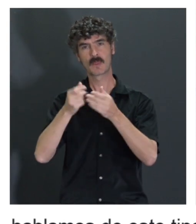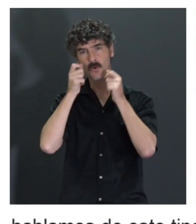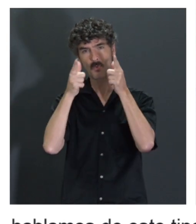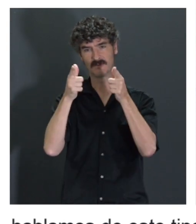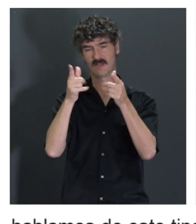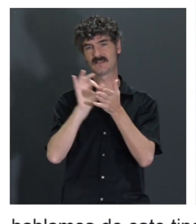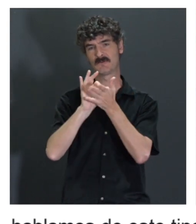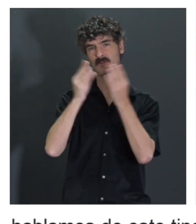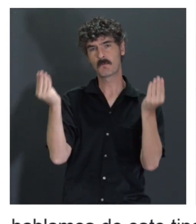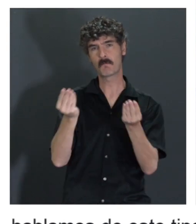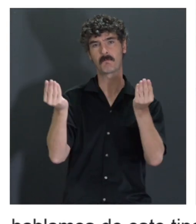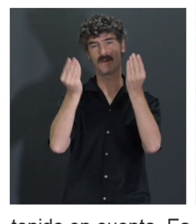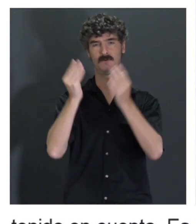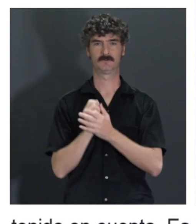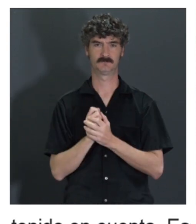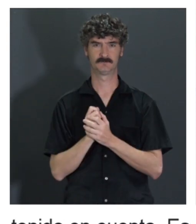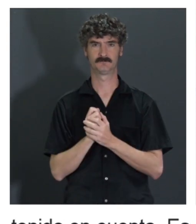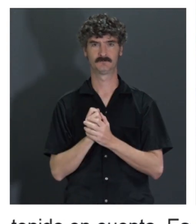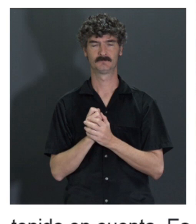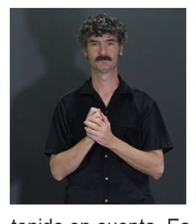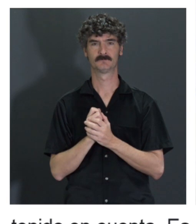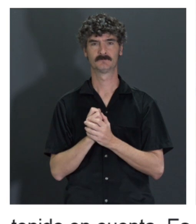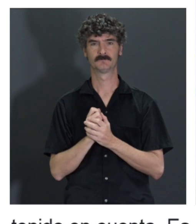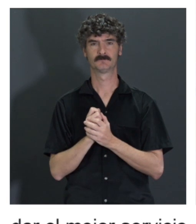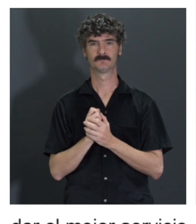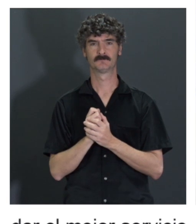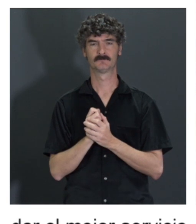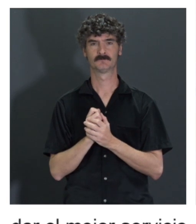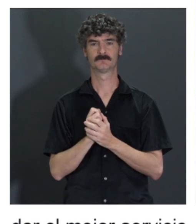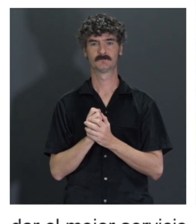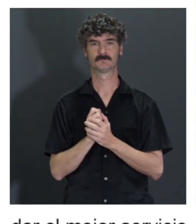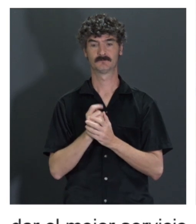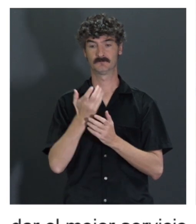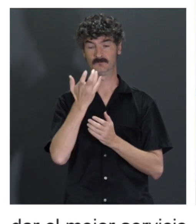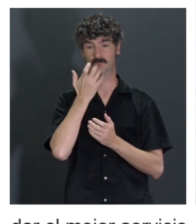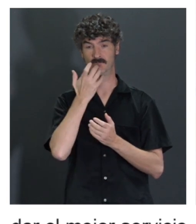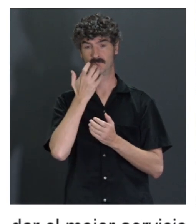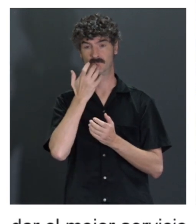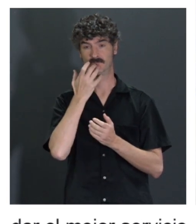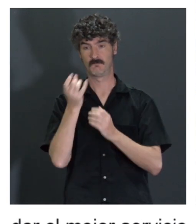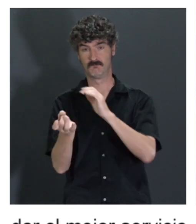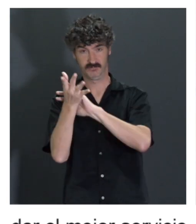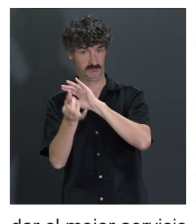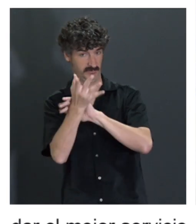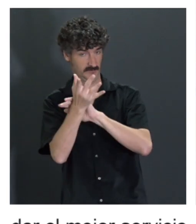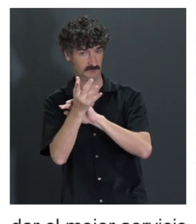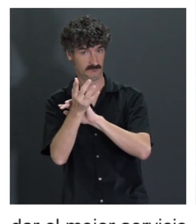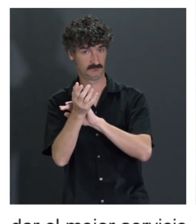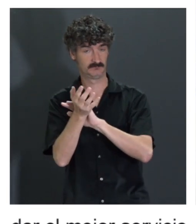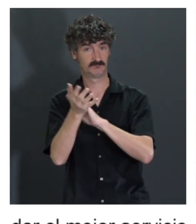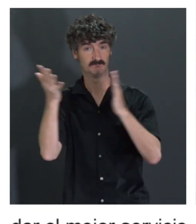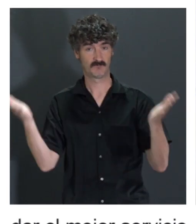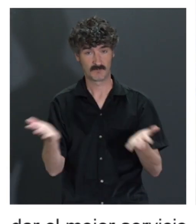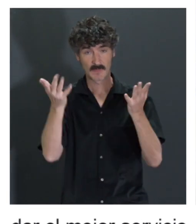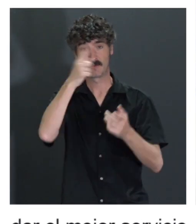el mejor servicio. A la hora de impulsarlo, digamos, en las distintas flotas, lo realmente bonito de la